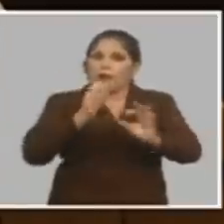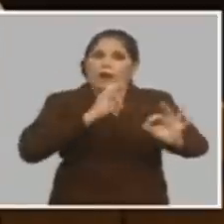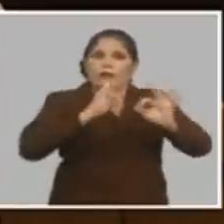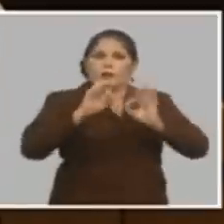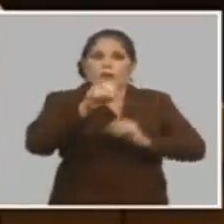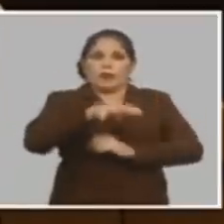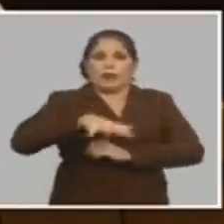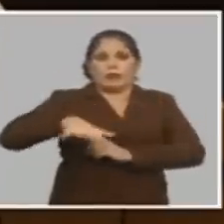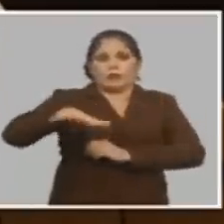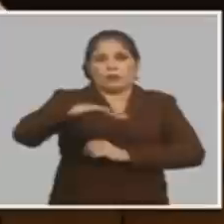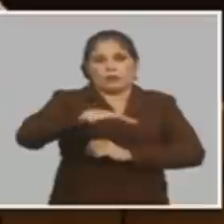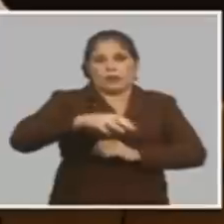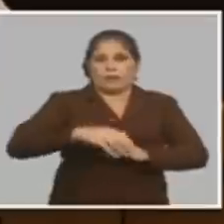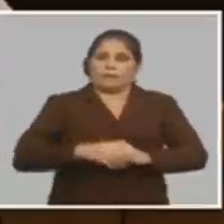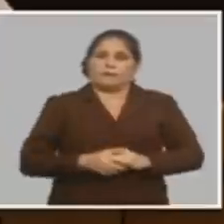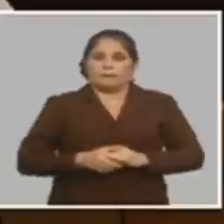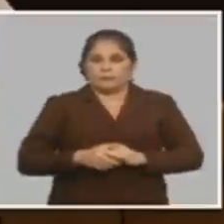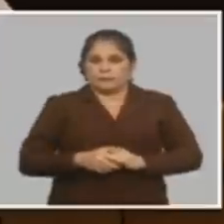la seguridad social